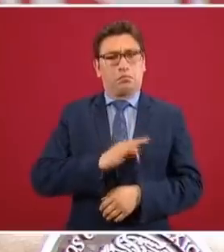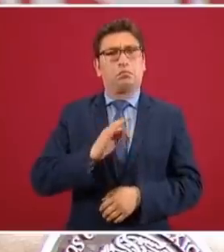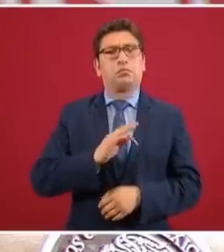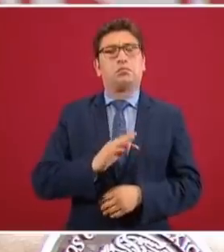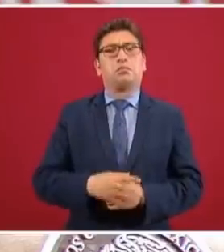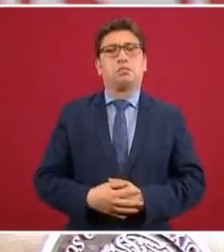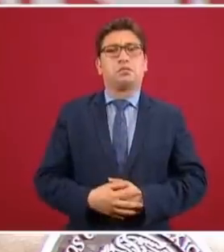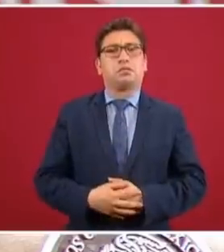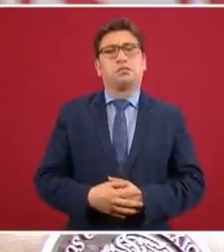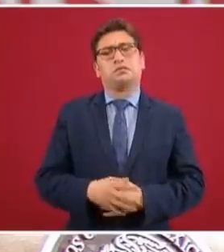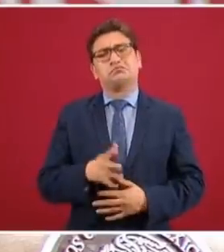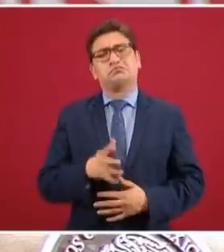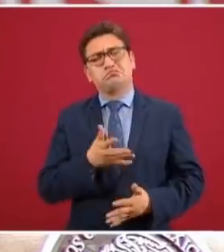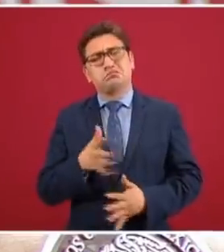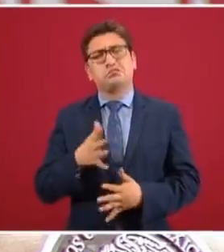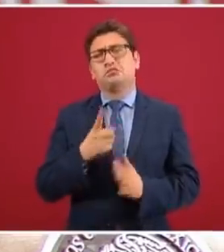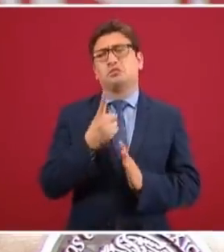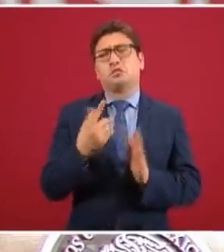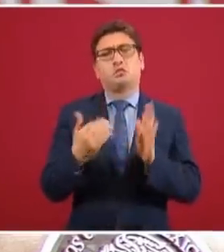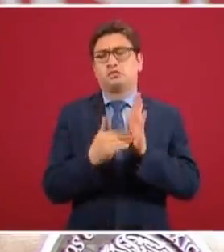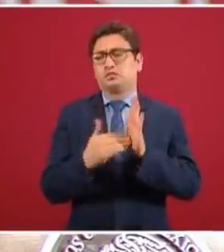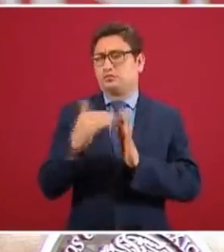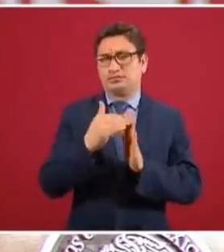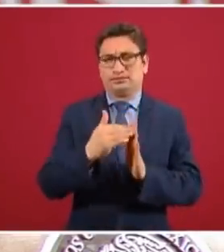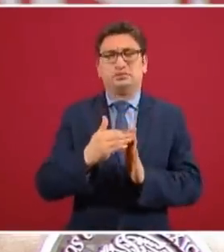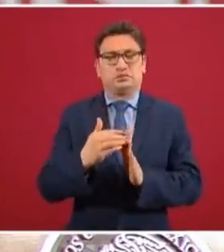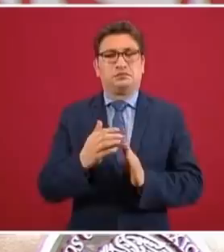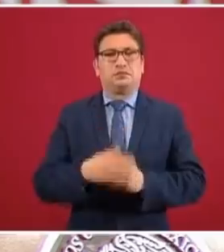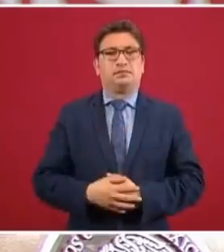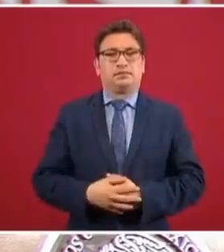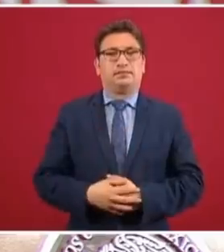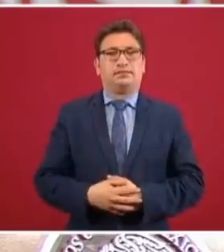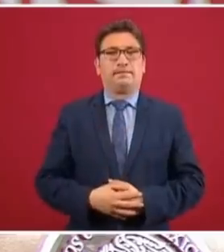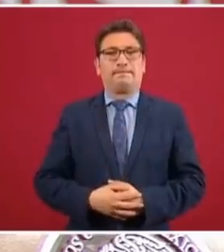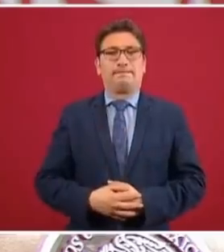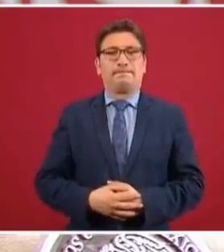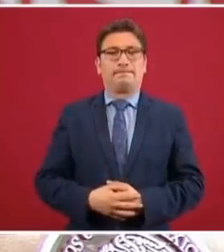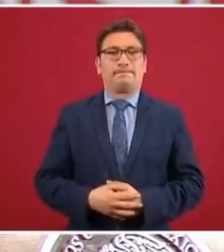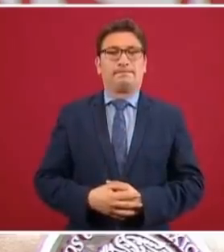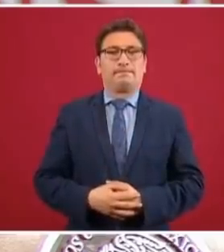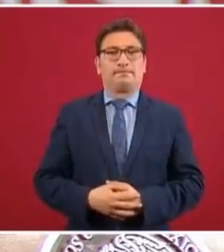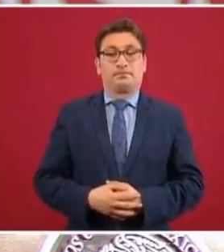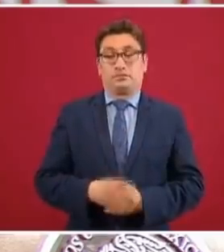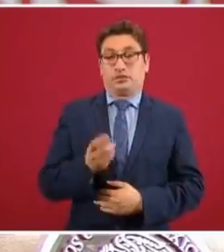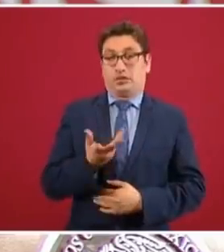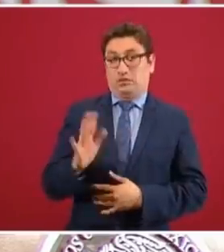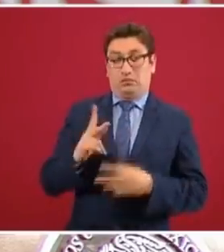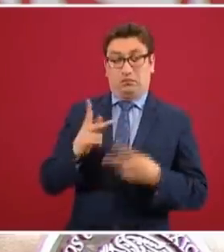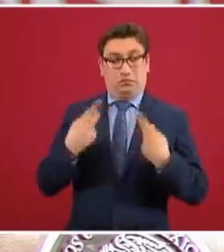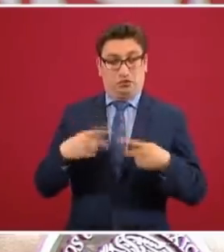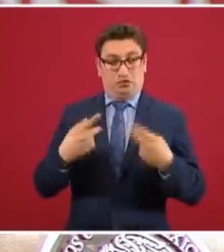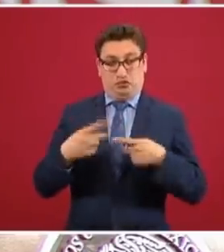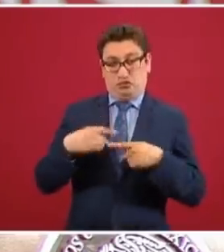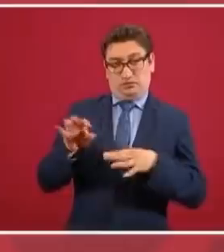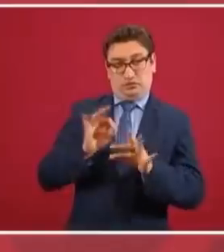mínimo un millón de personas seleccionadas,